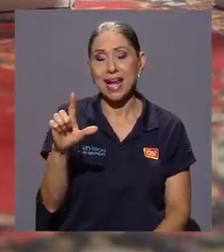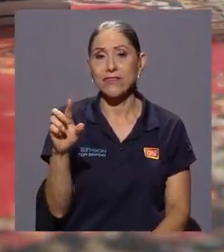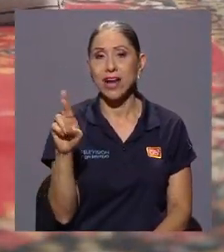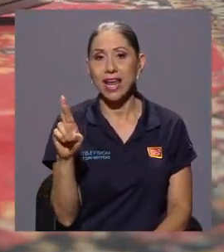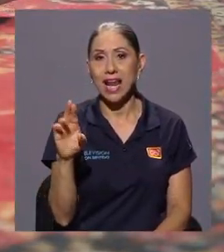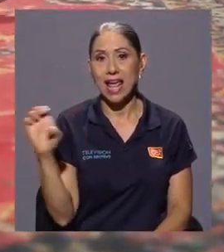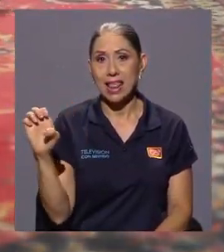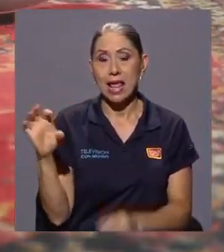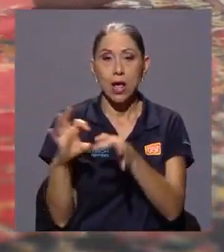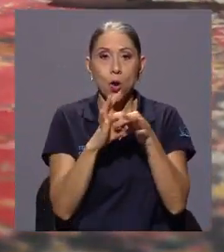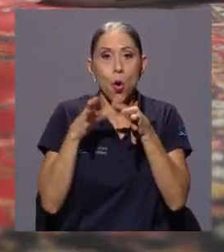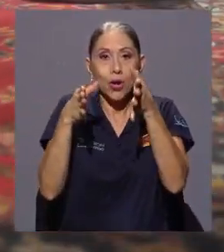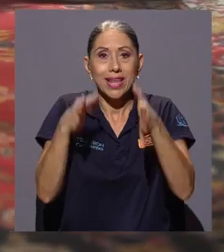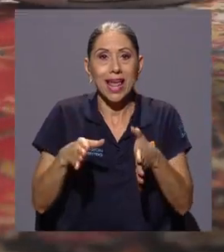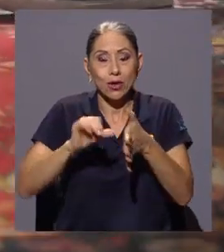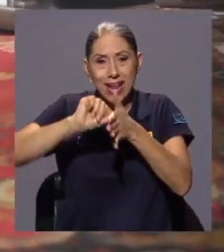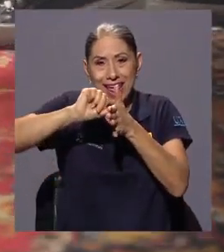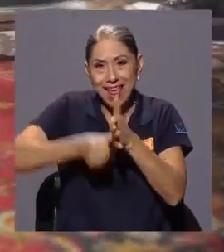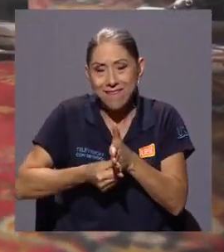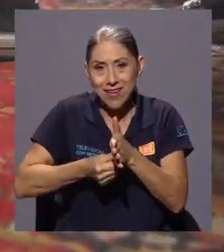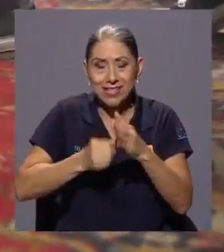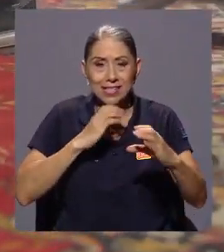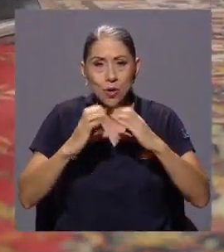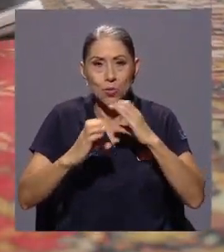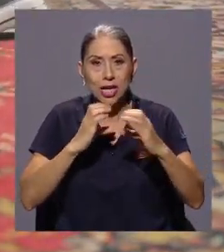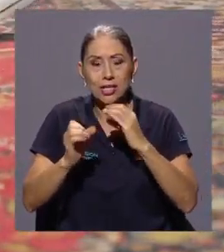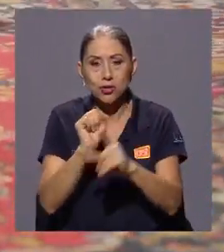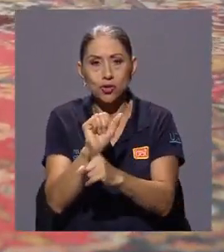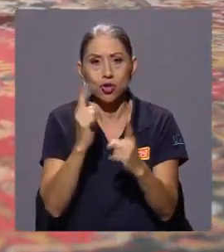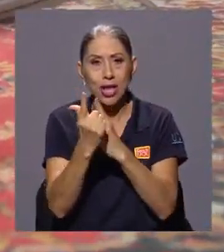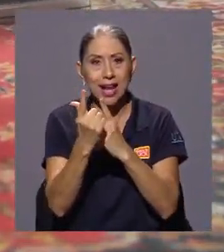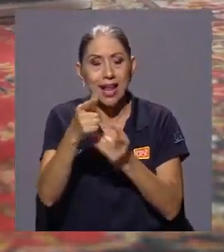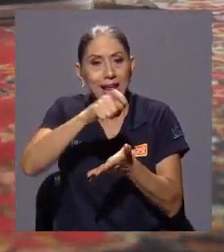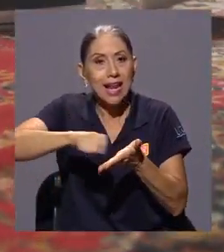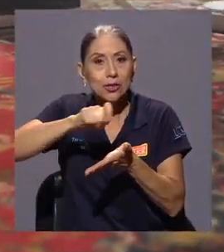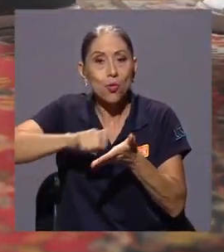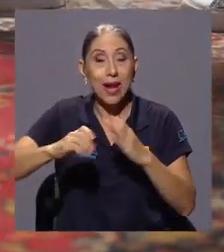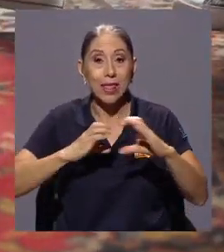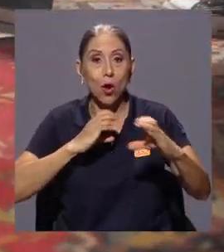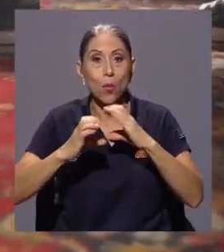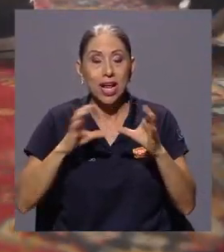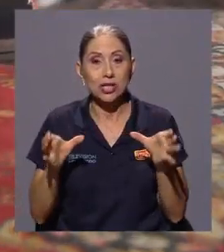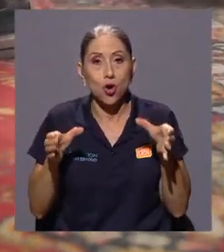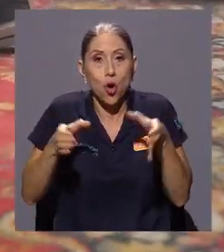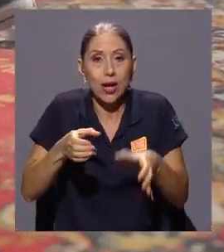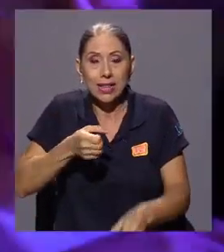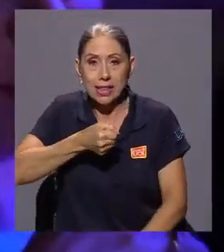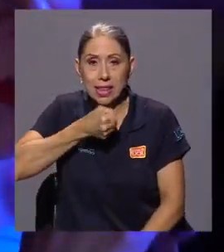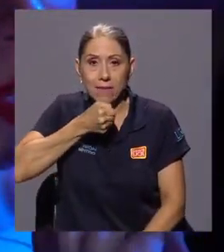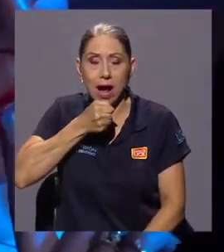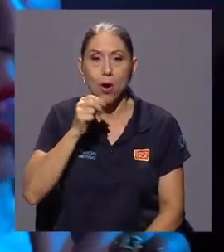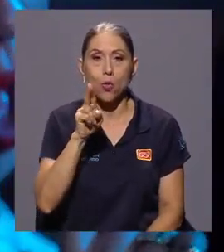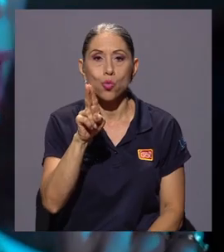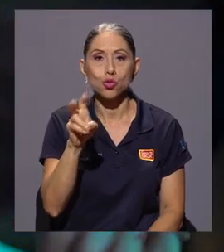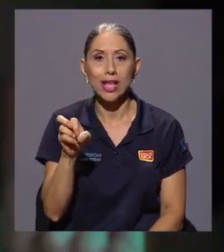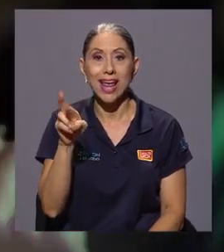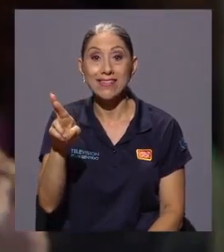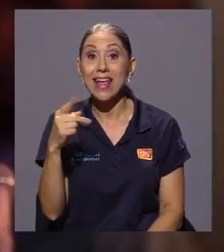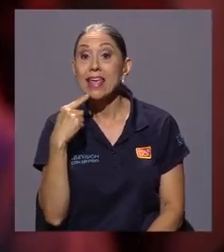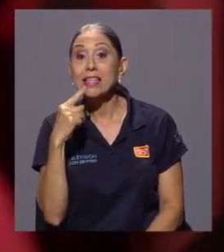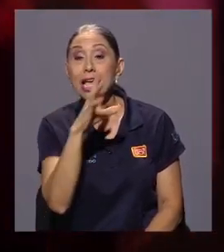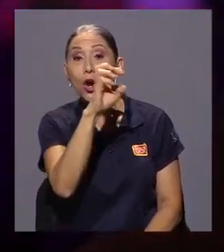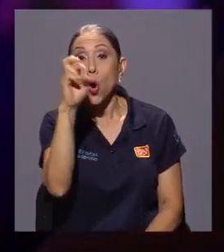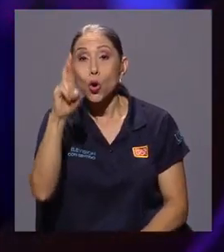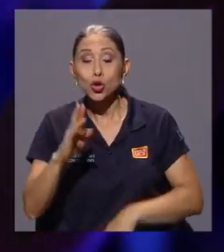Edelman, coordinador del Énfasis de Comunicación Social en la Escuela de Comunicación Colectiva de la UCR, en Costa Rica hay